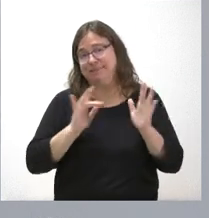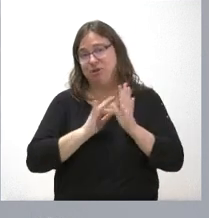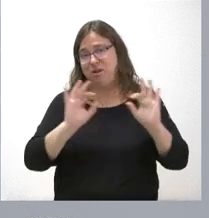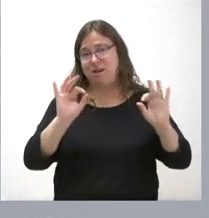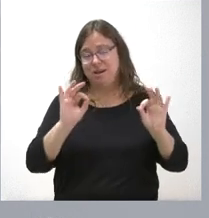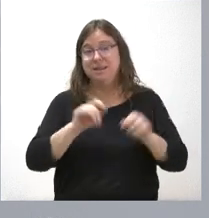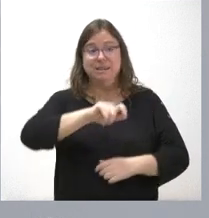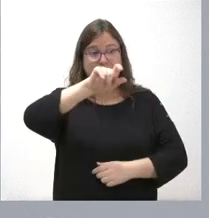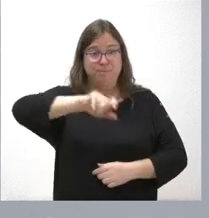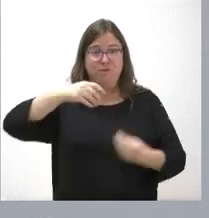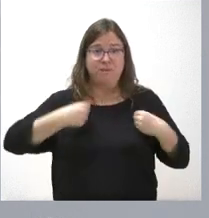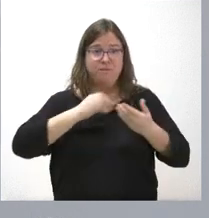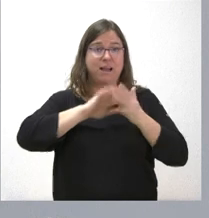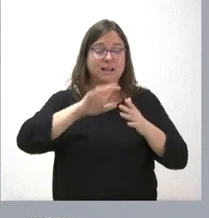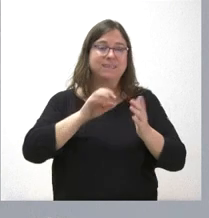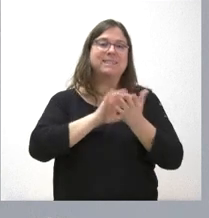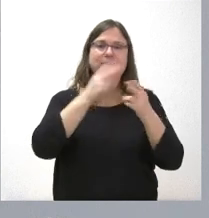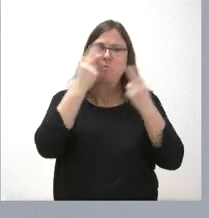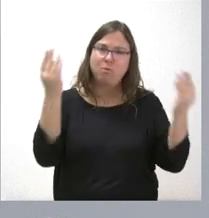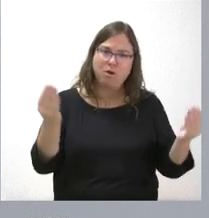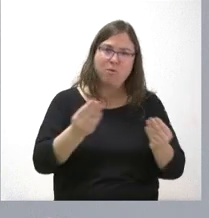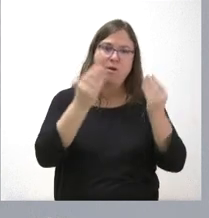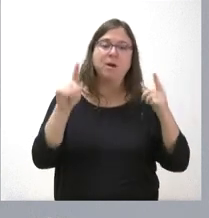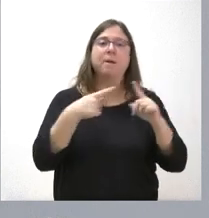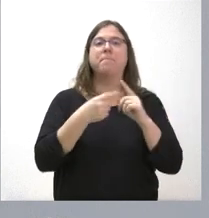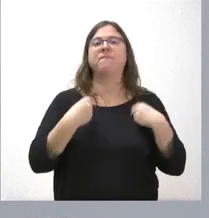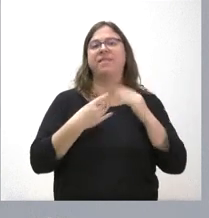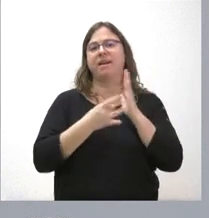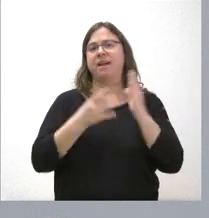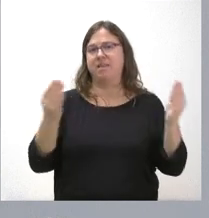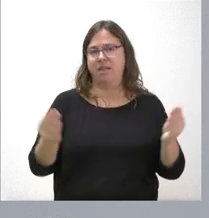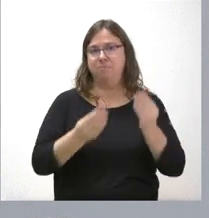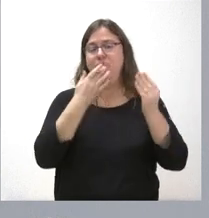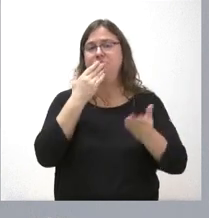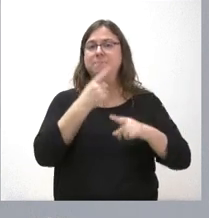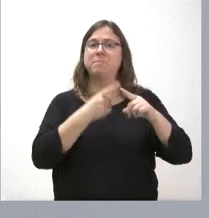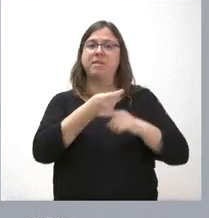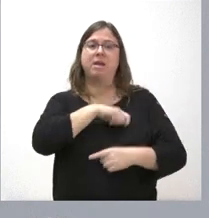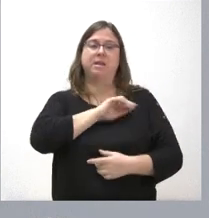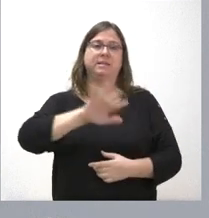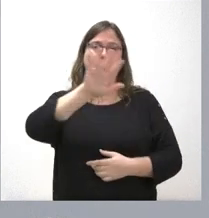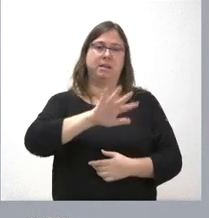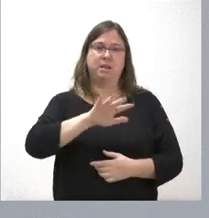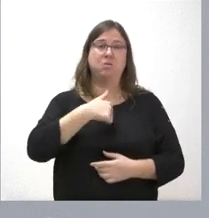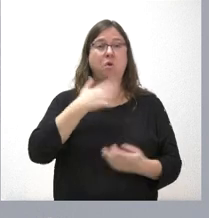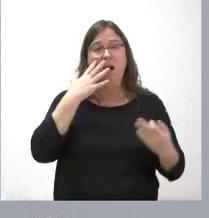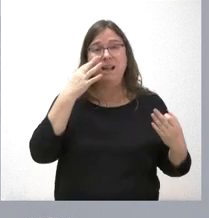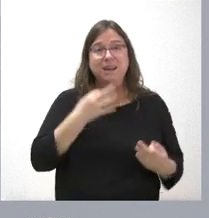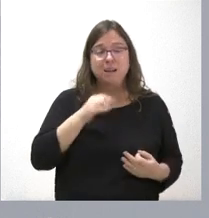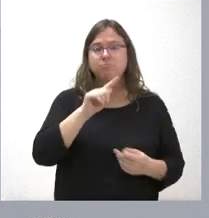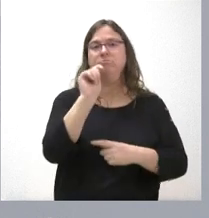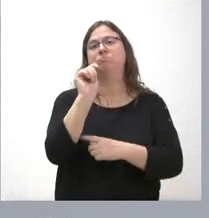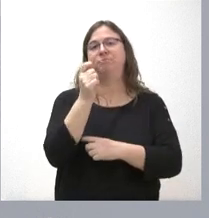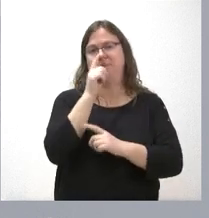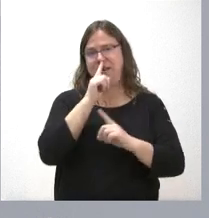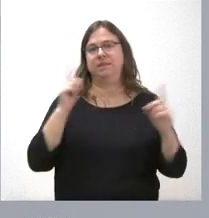que las personas de Castilla y León tengan mejores servicios públicos y más calidad de vida que la media española. Y creo que esto se ha conseguido en